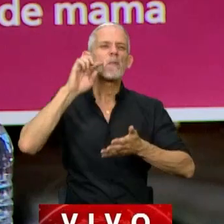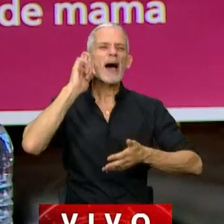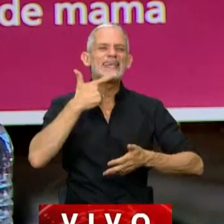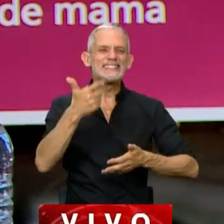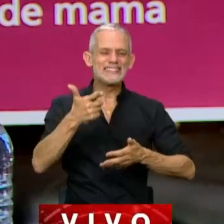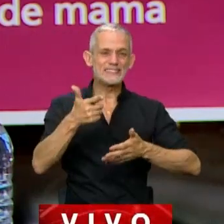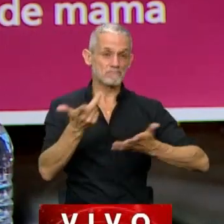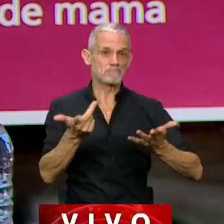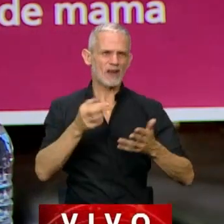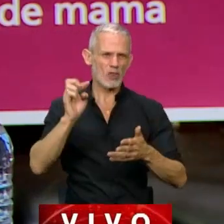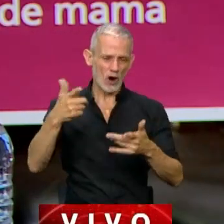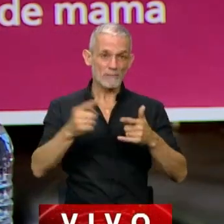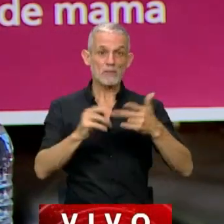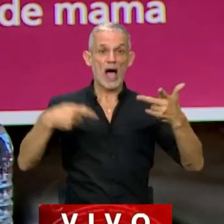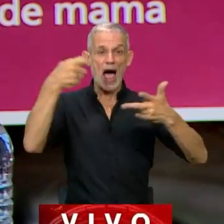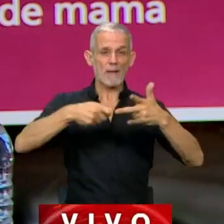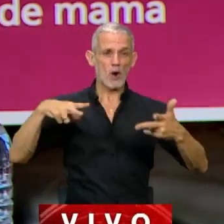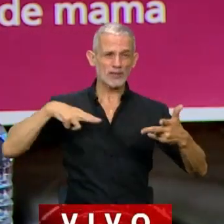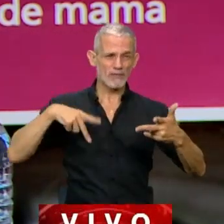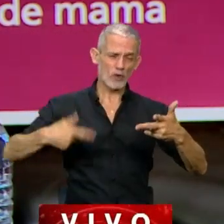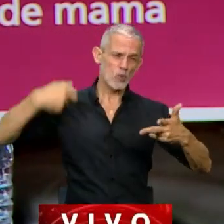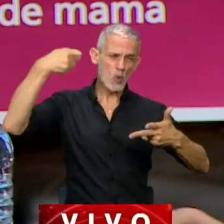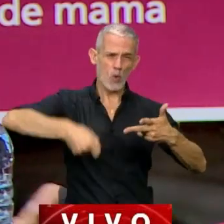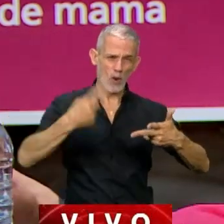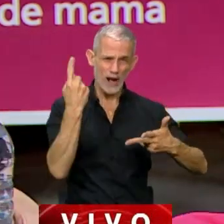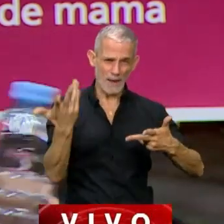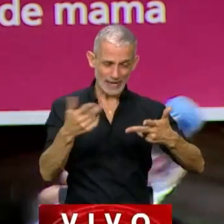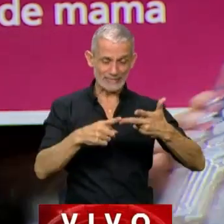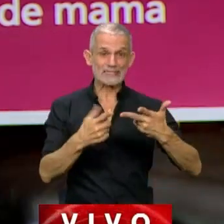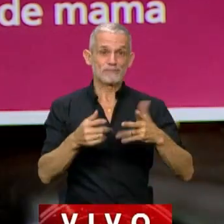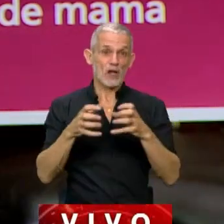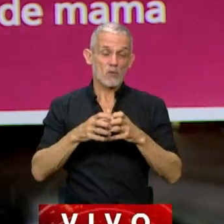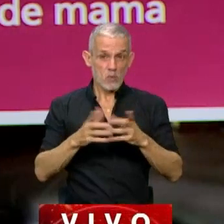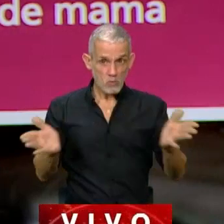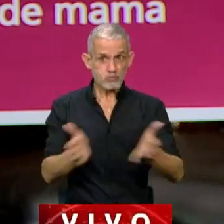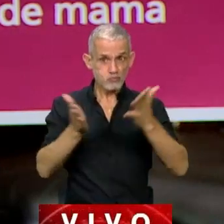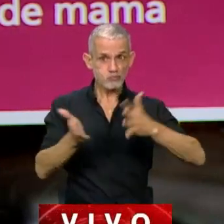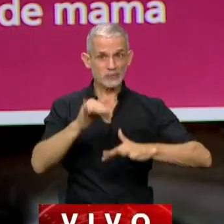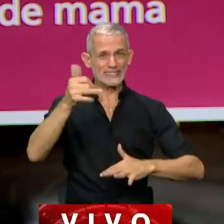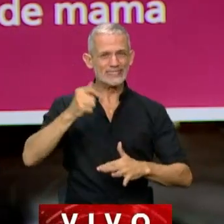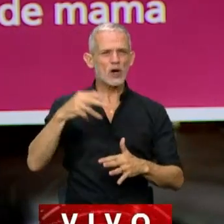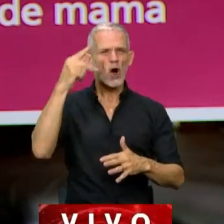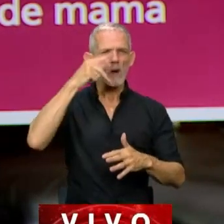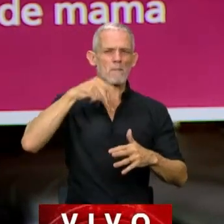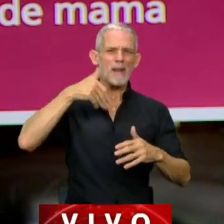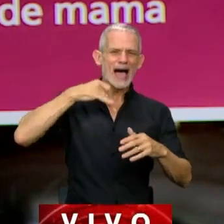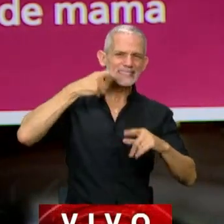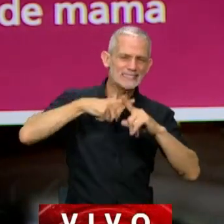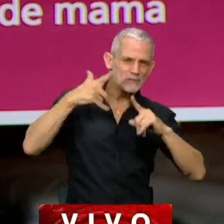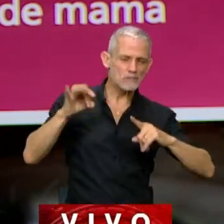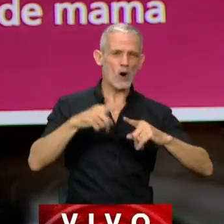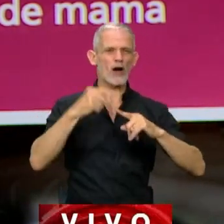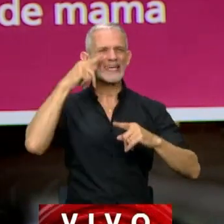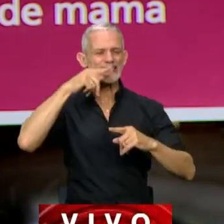después el aporte solidario extraordinario que nuestro bloque impulsó con Máximo Kirchner, con Carlos Heller